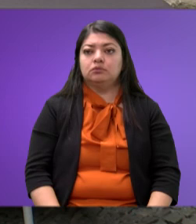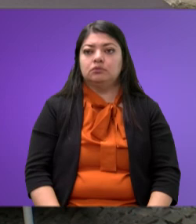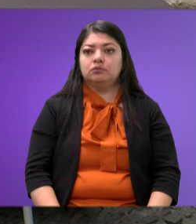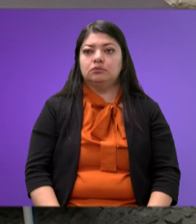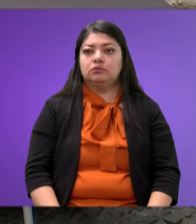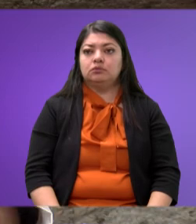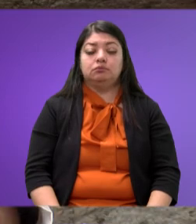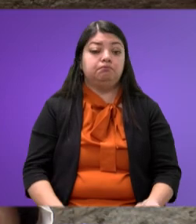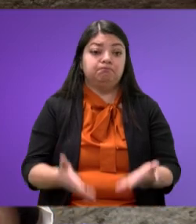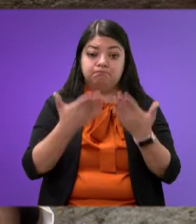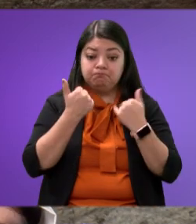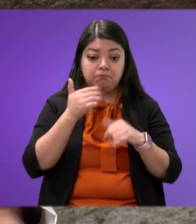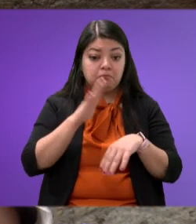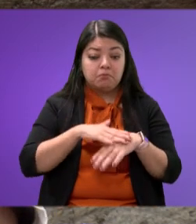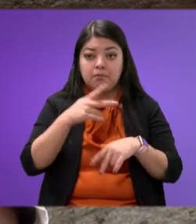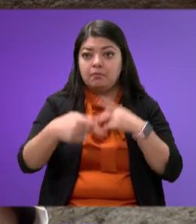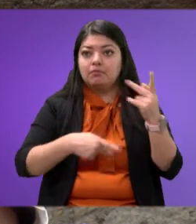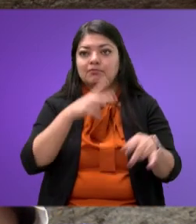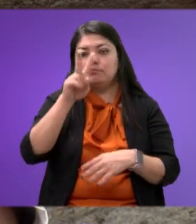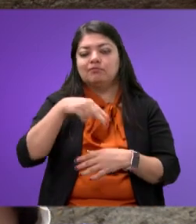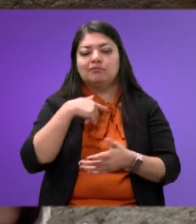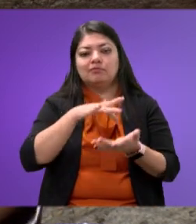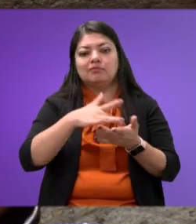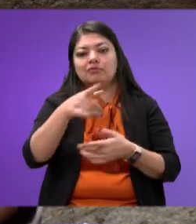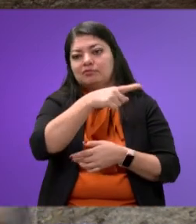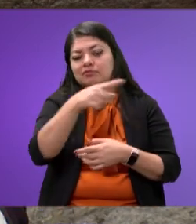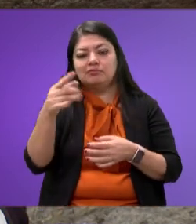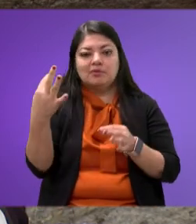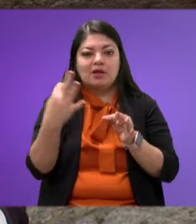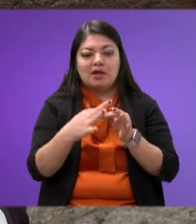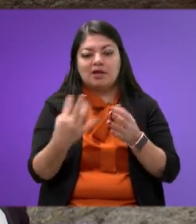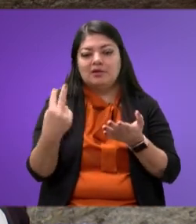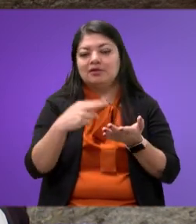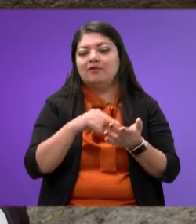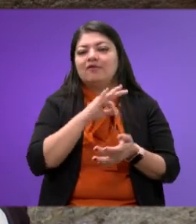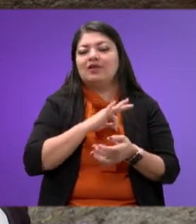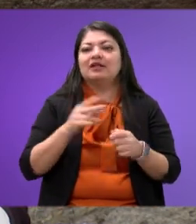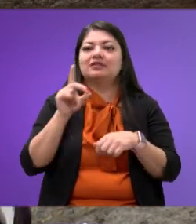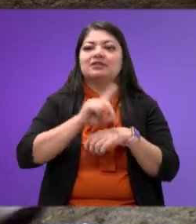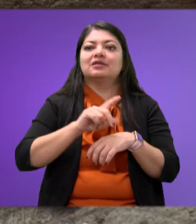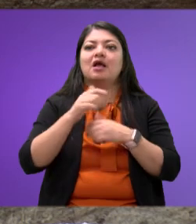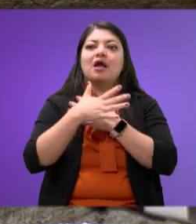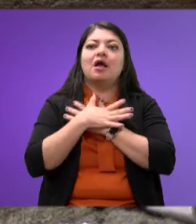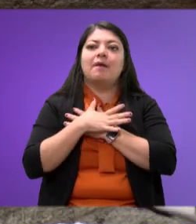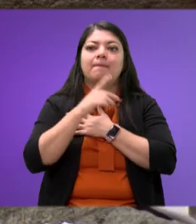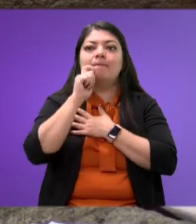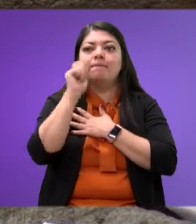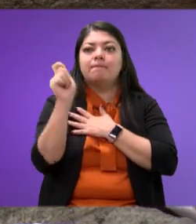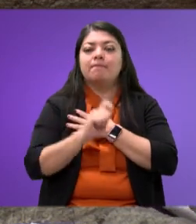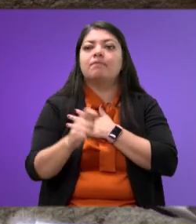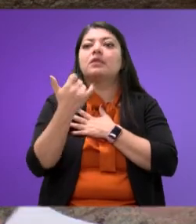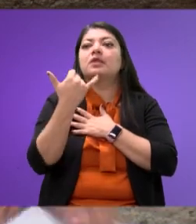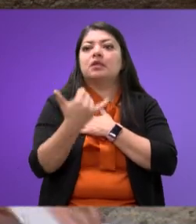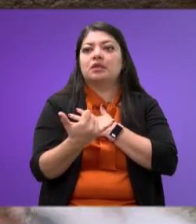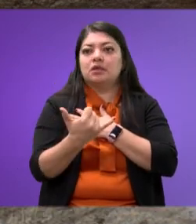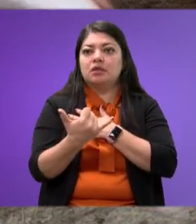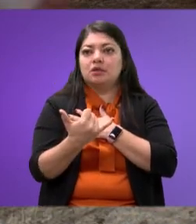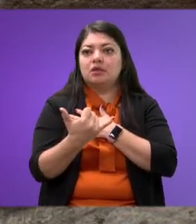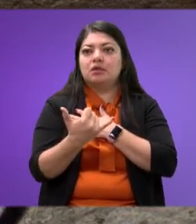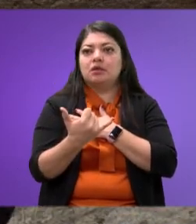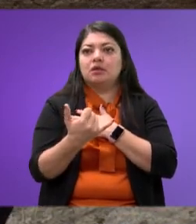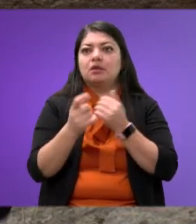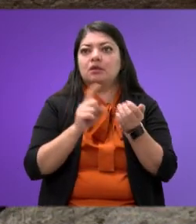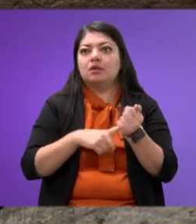Bueno, pues si no hay preguntas, estoy muy agradecida con su asistencia. Que tengan feliz Día del Amor y la Amistad. Y que disfruten